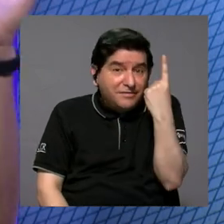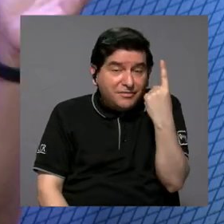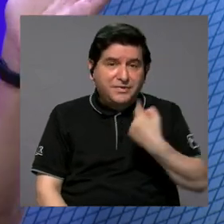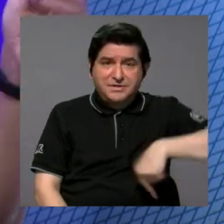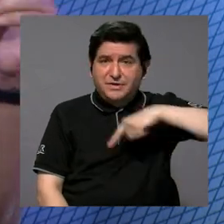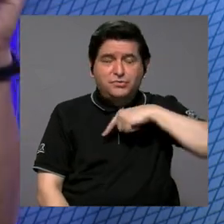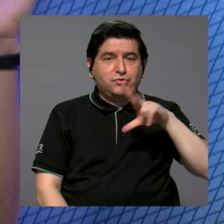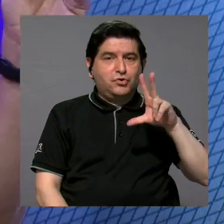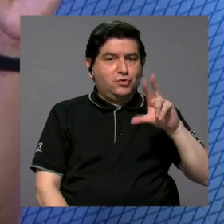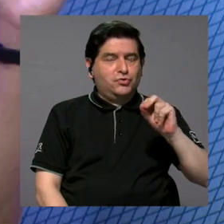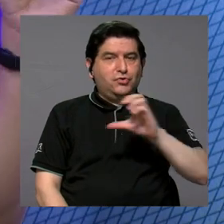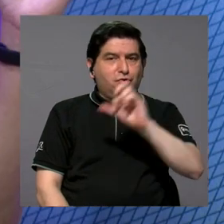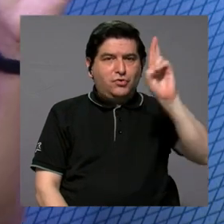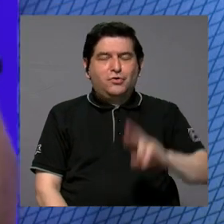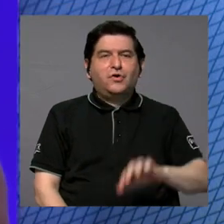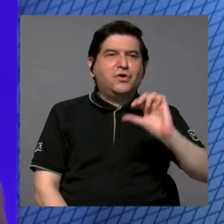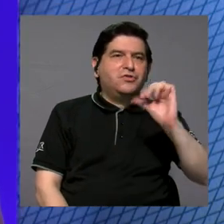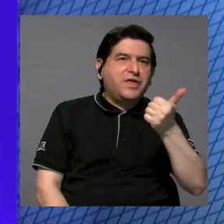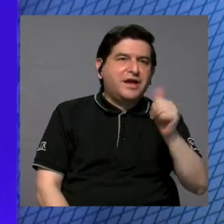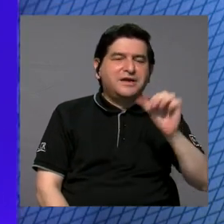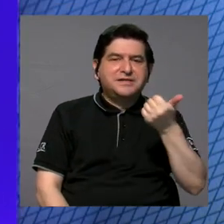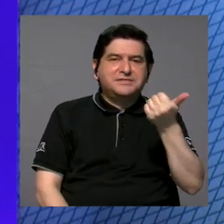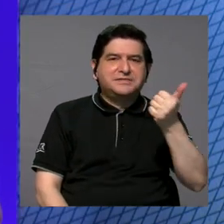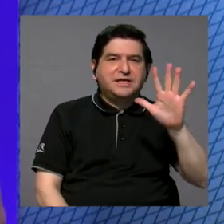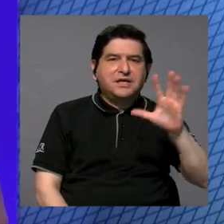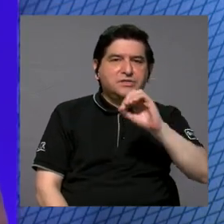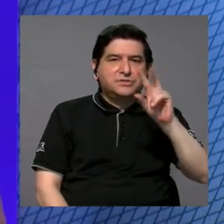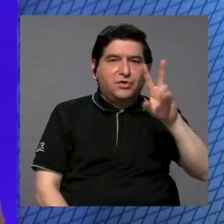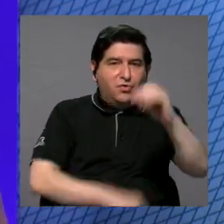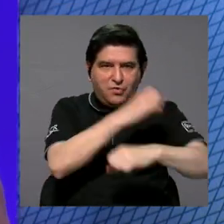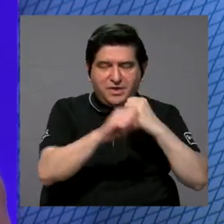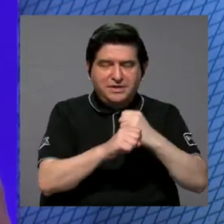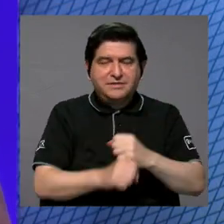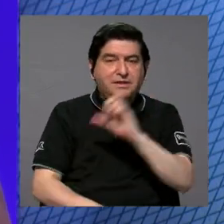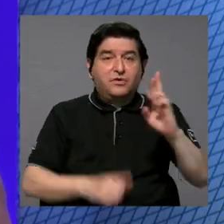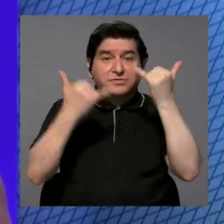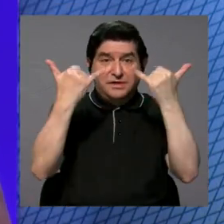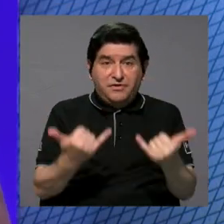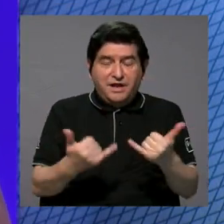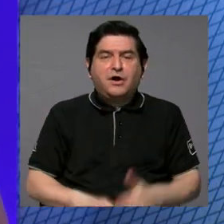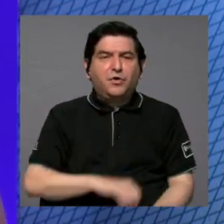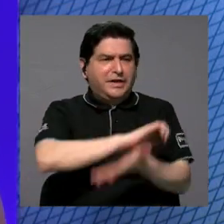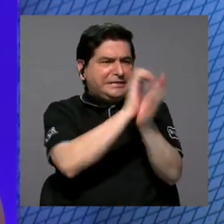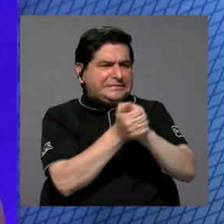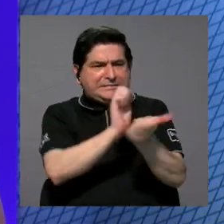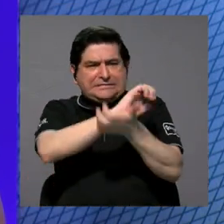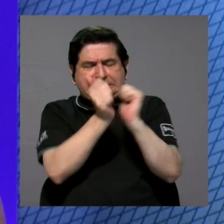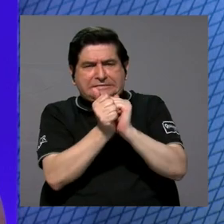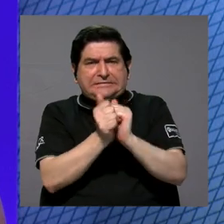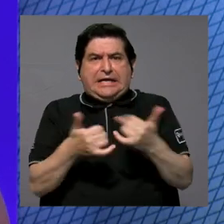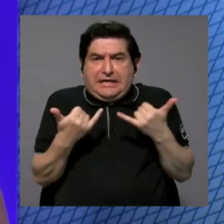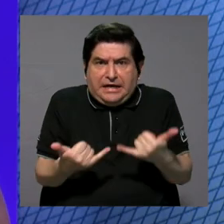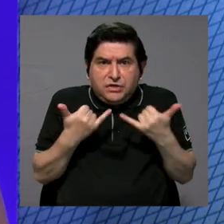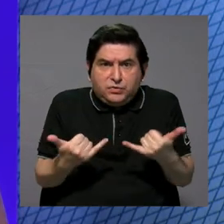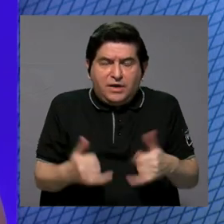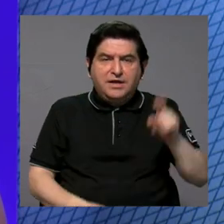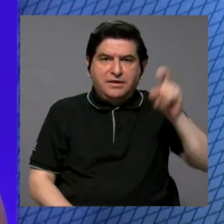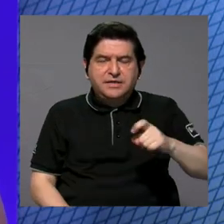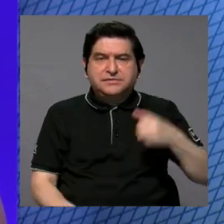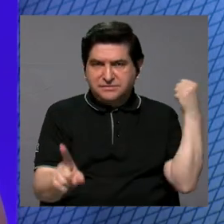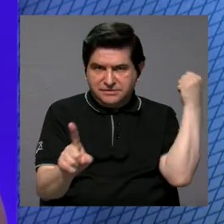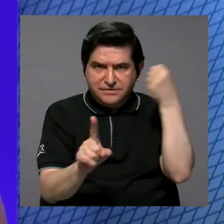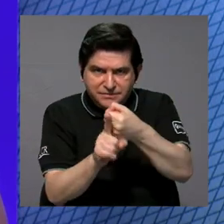no somos la Costa Rica de hace 10, 15, 20 años, sino que somos una Costa Rica actual, dinámica, cambiante, y que requiere que nosotros también